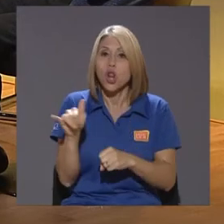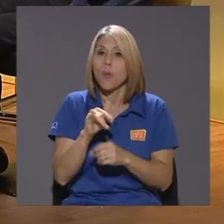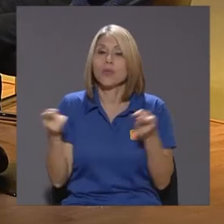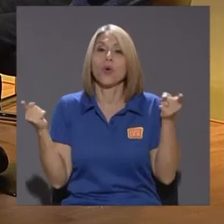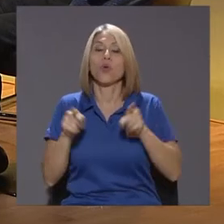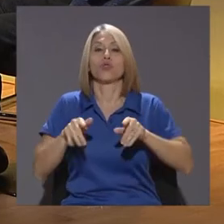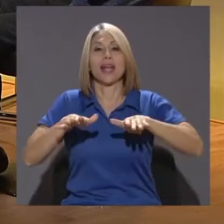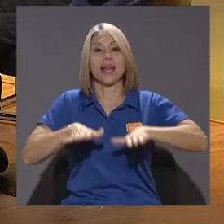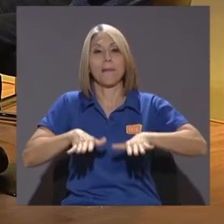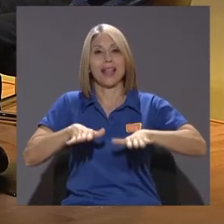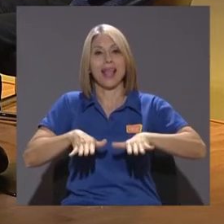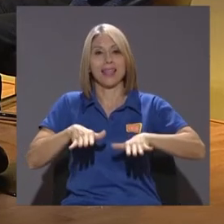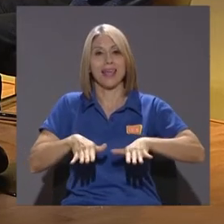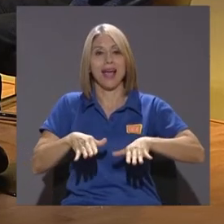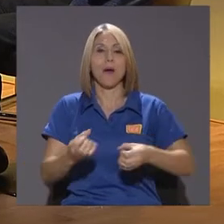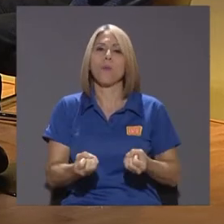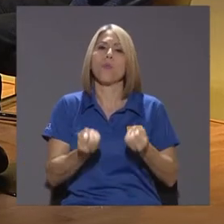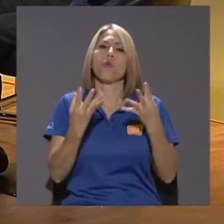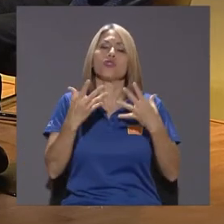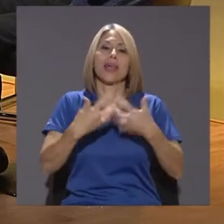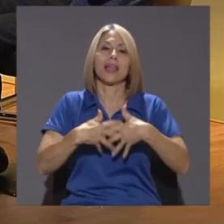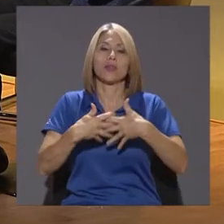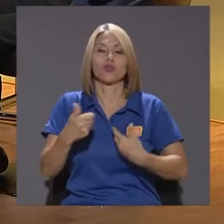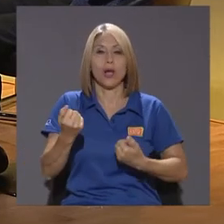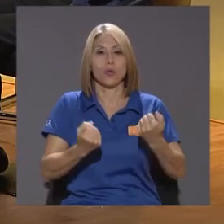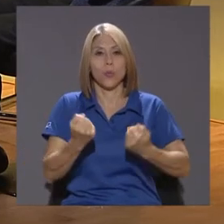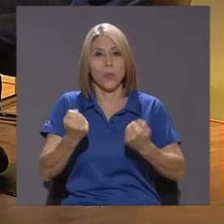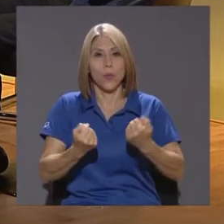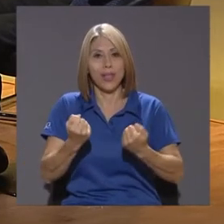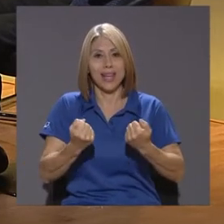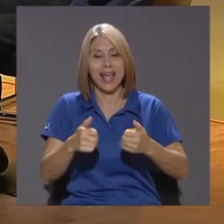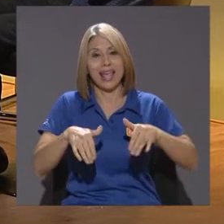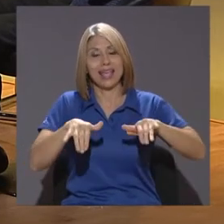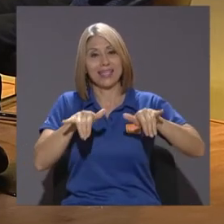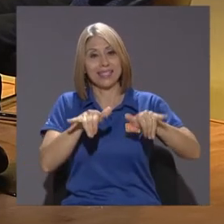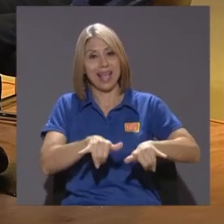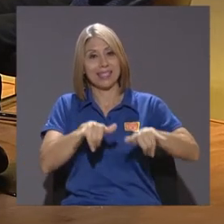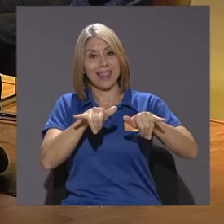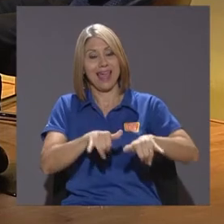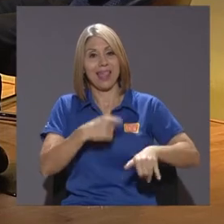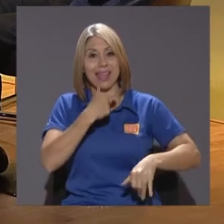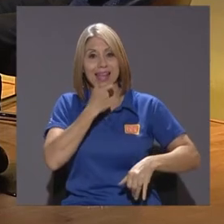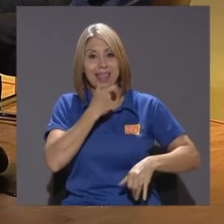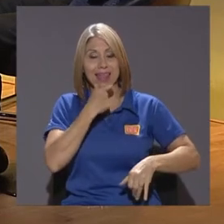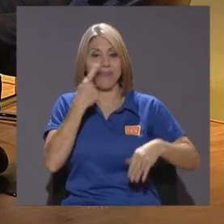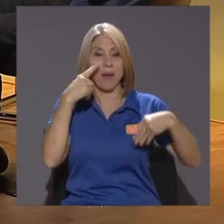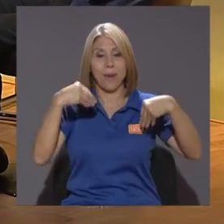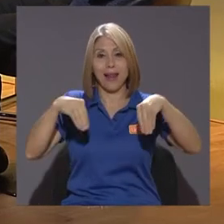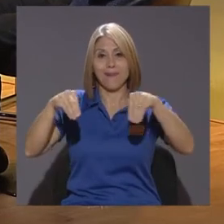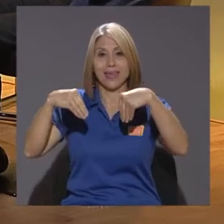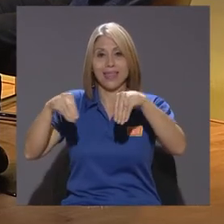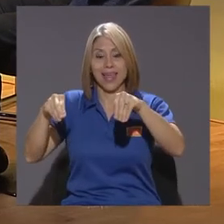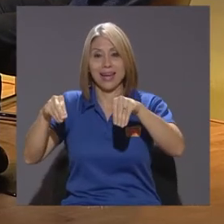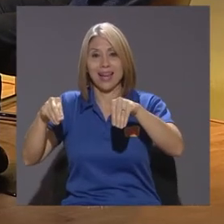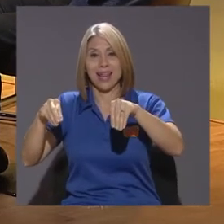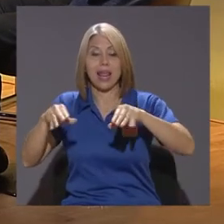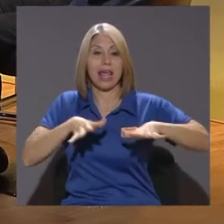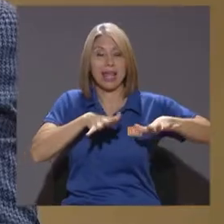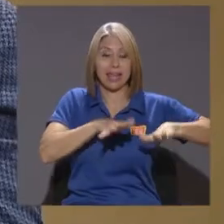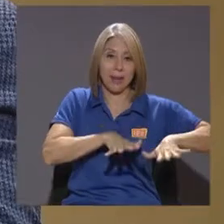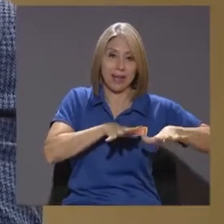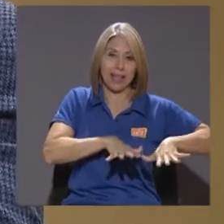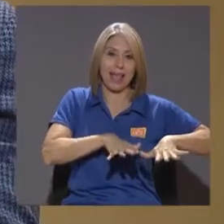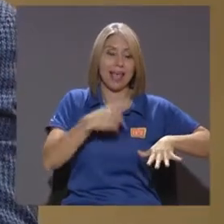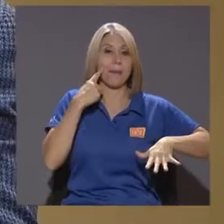Muchas de las De la industria automóvil Está Asentada En Inglaterra Para venderle En Gran Bretaña Para venderle a Europa